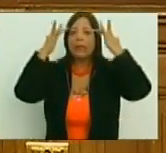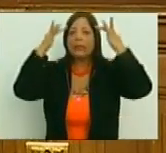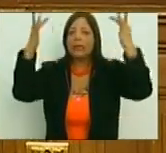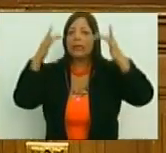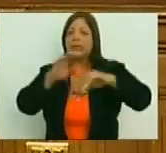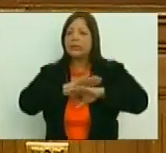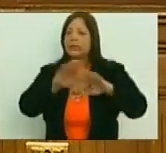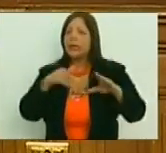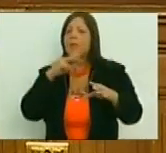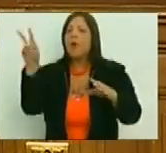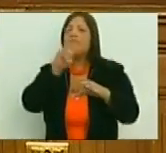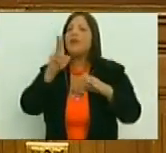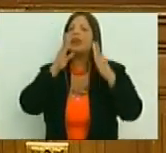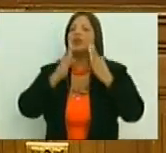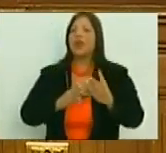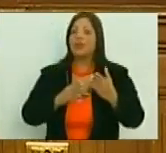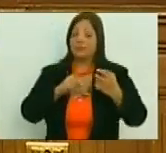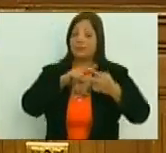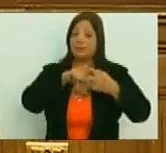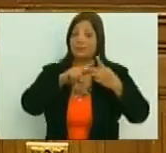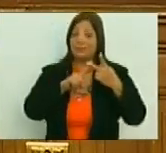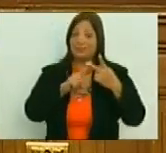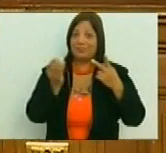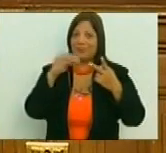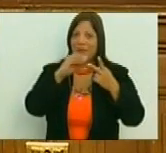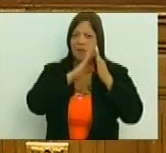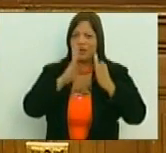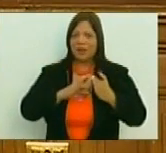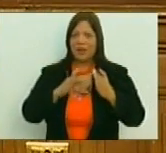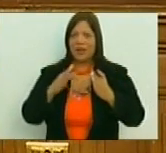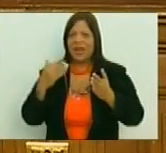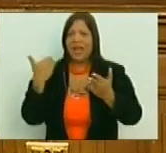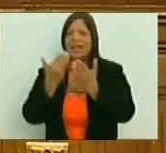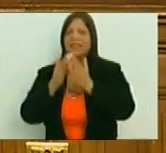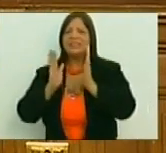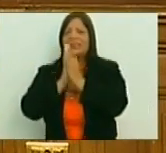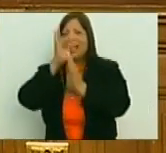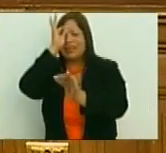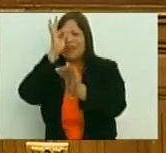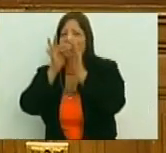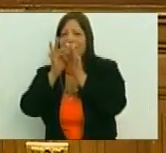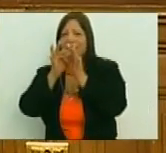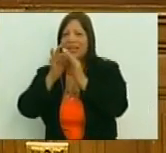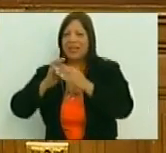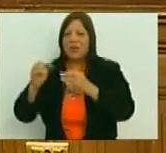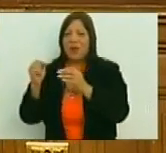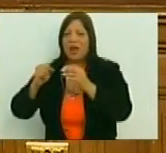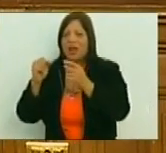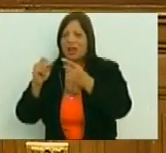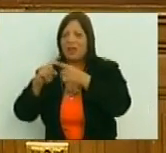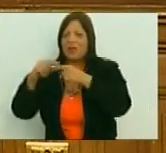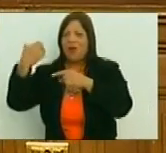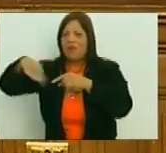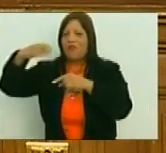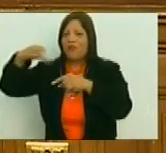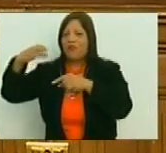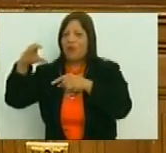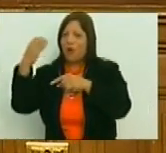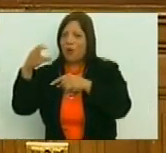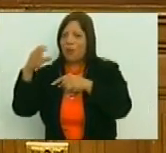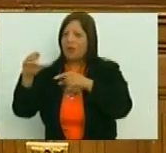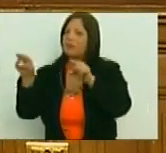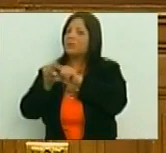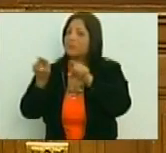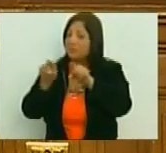por venezolanos Santa Fe fue sometida y recibió las ideas sangrientas por los